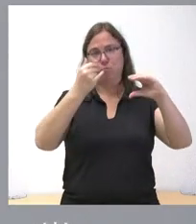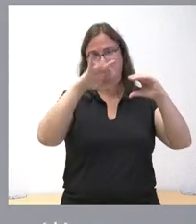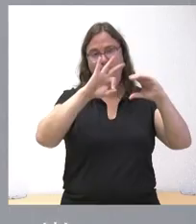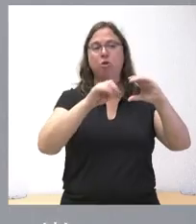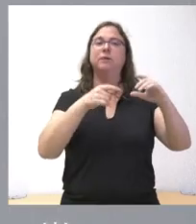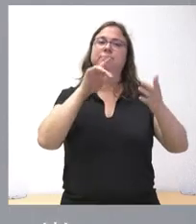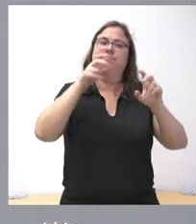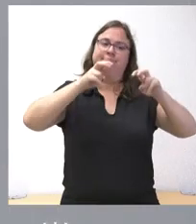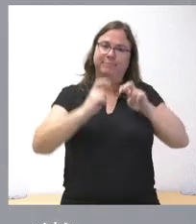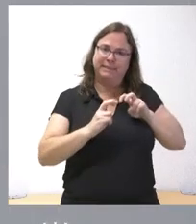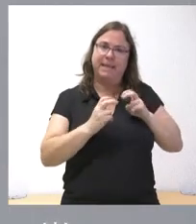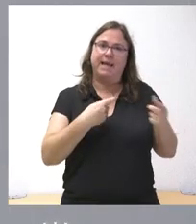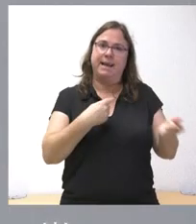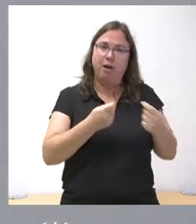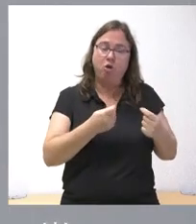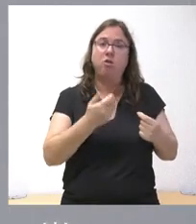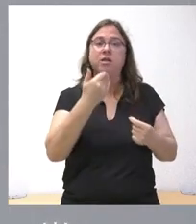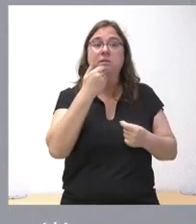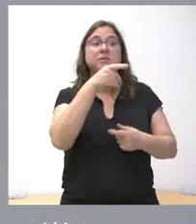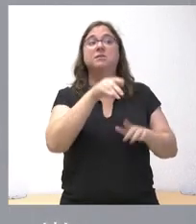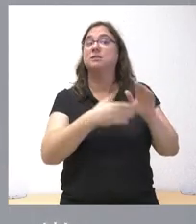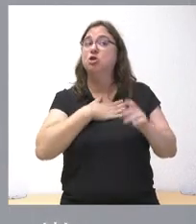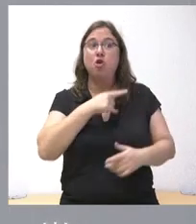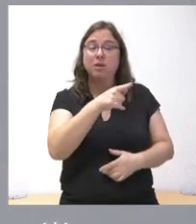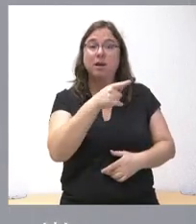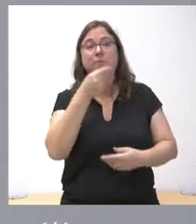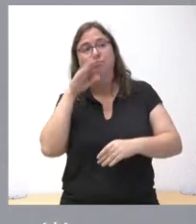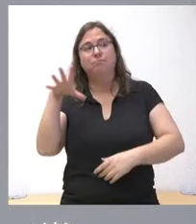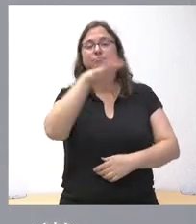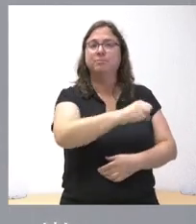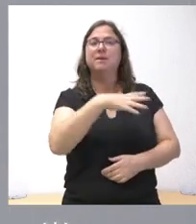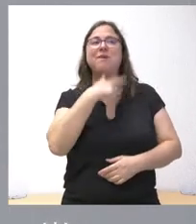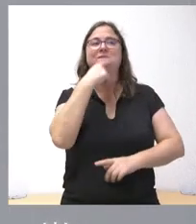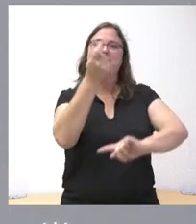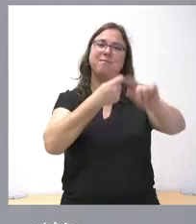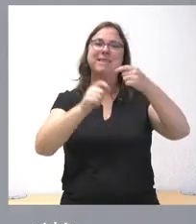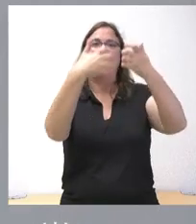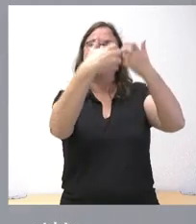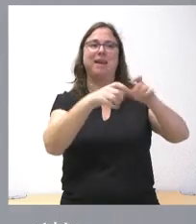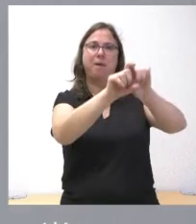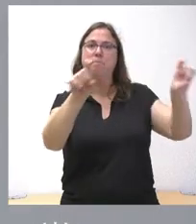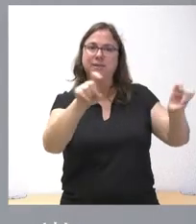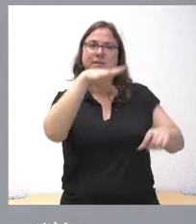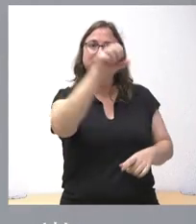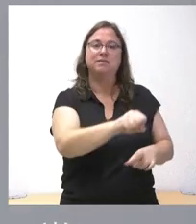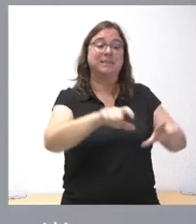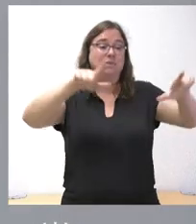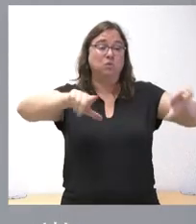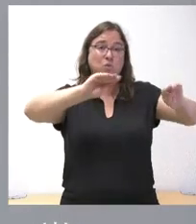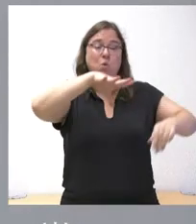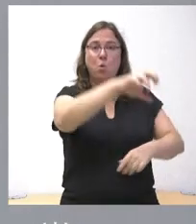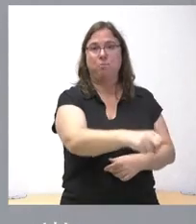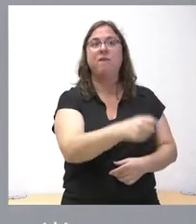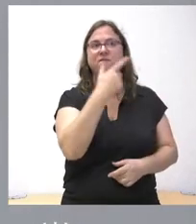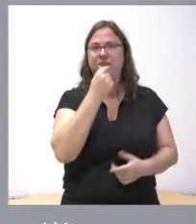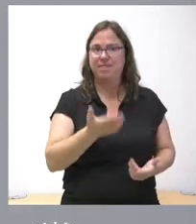esté en disposición de, si él no lidera un plan industrial, facilitar a quien quiera hacerlo la venta de la empresa a la disposición de esas instalaciones. Esto es